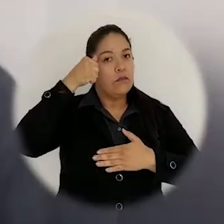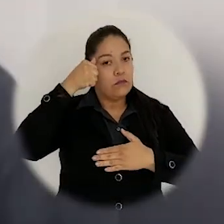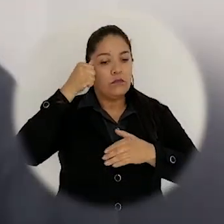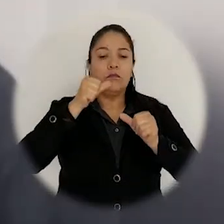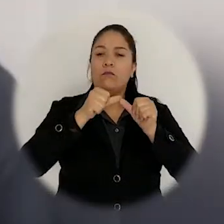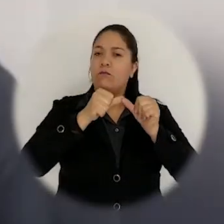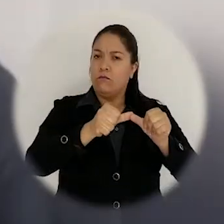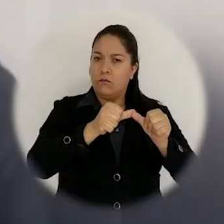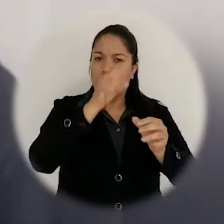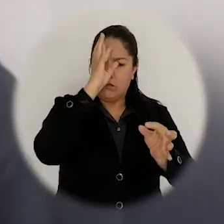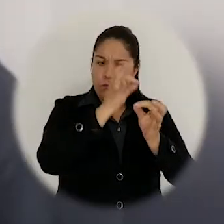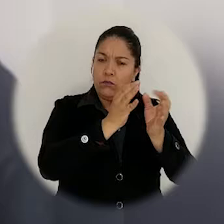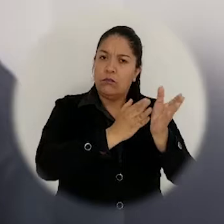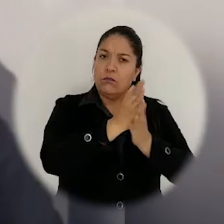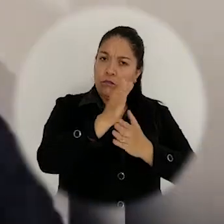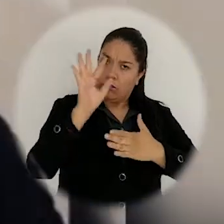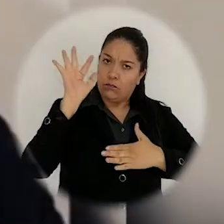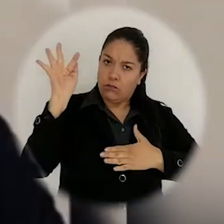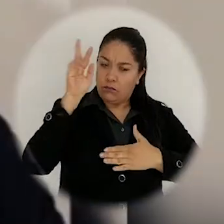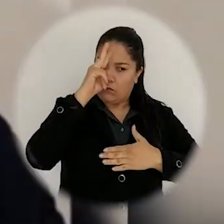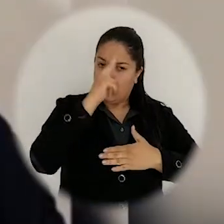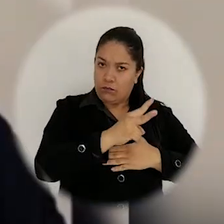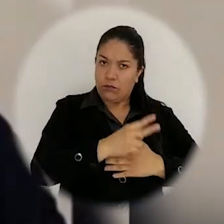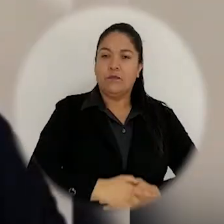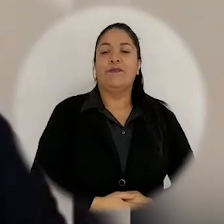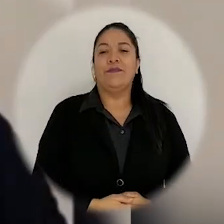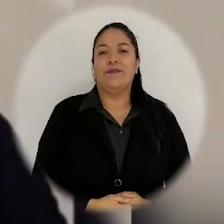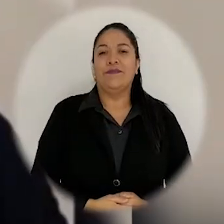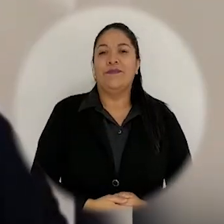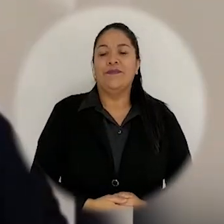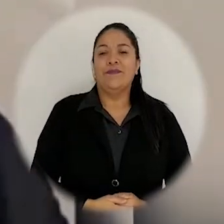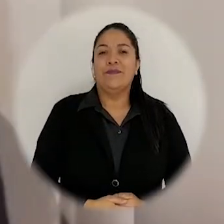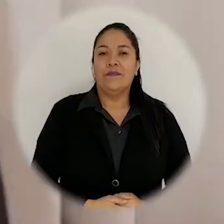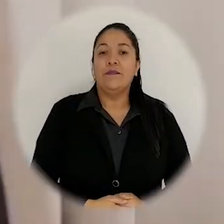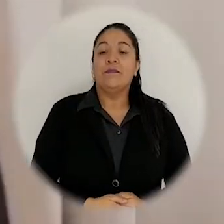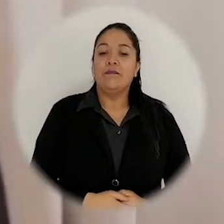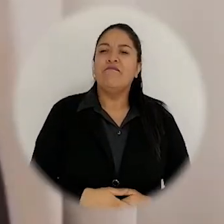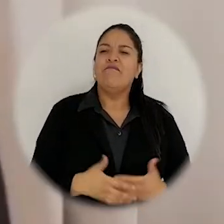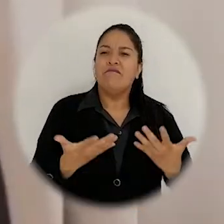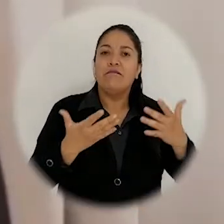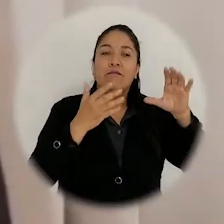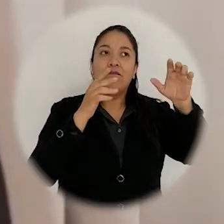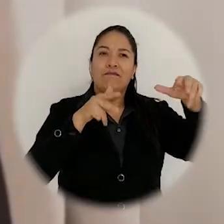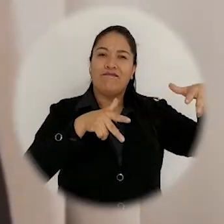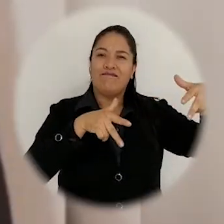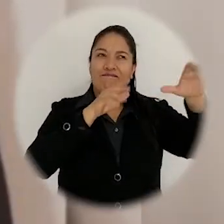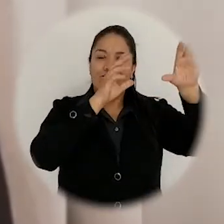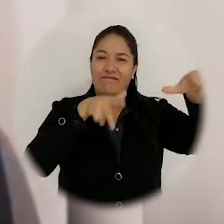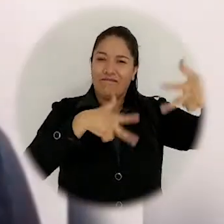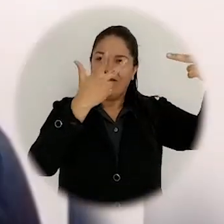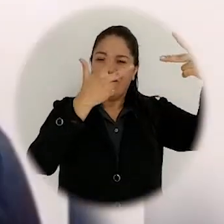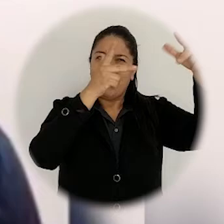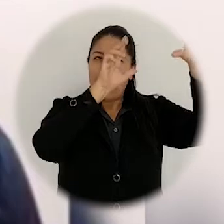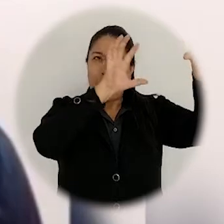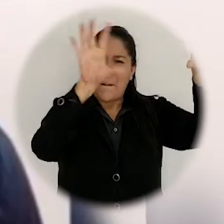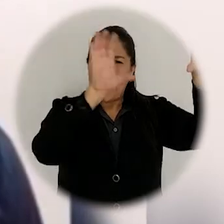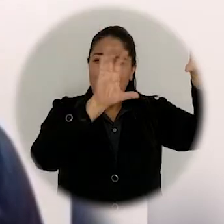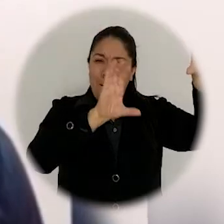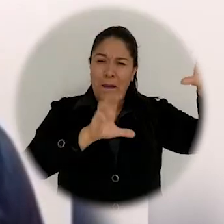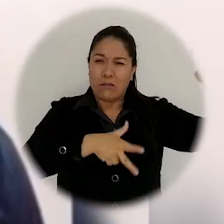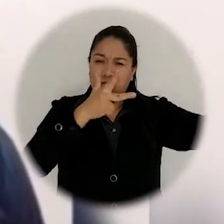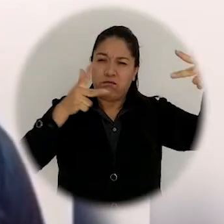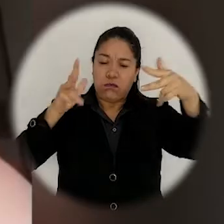mantiene fiel a este juramento. Este es un espacio en que entregamos las insignias a nuestros estudiantes de